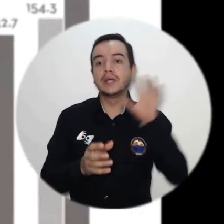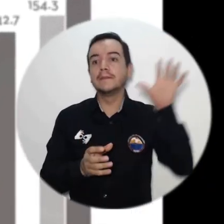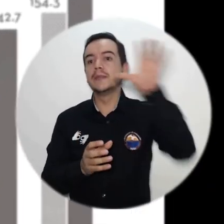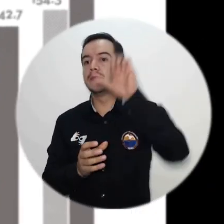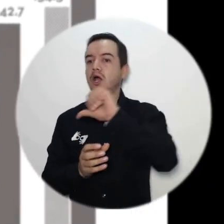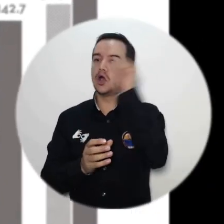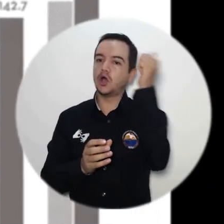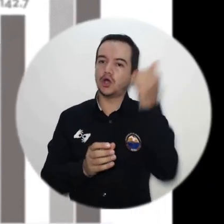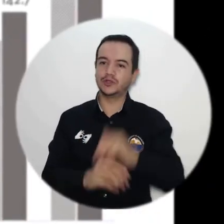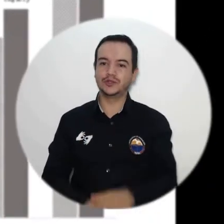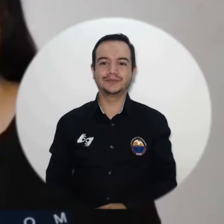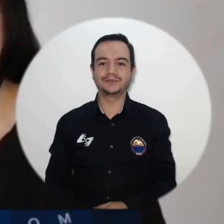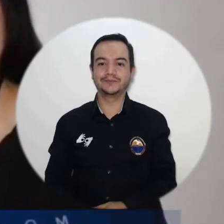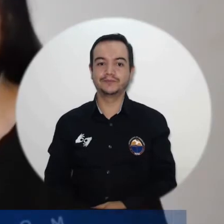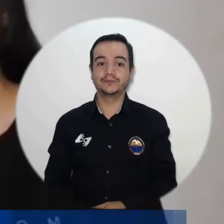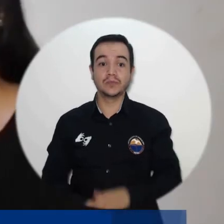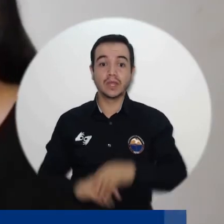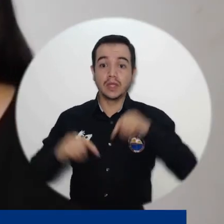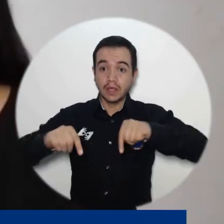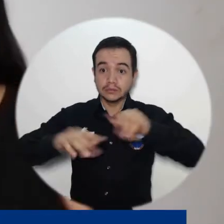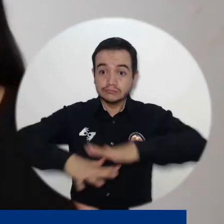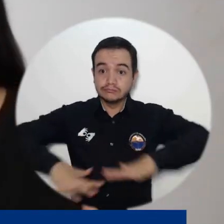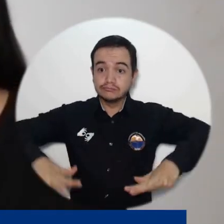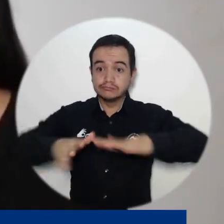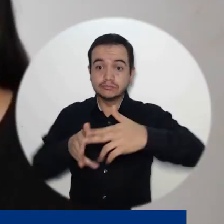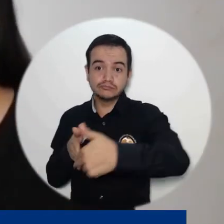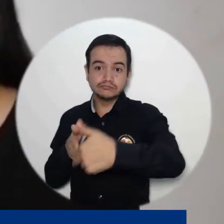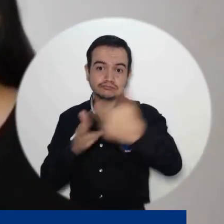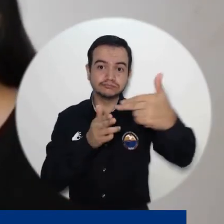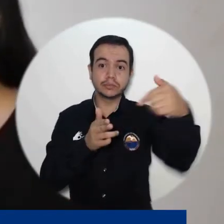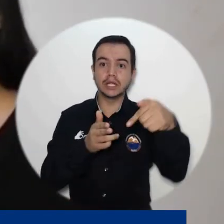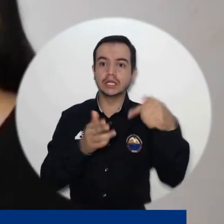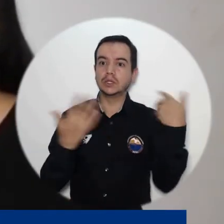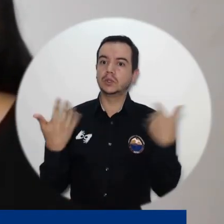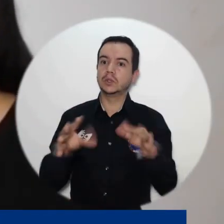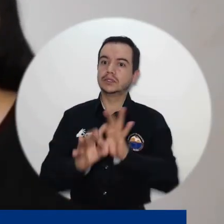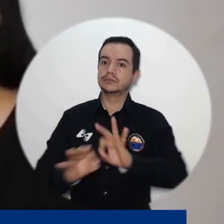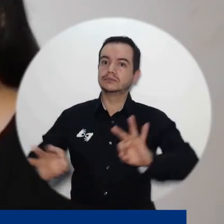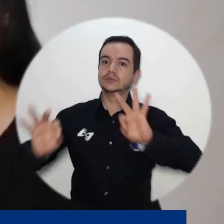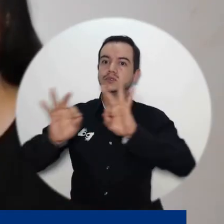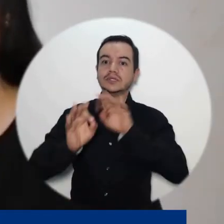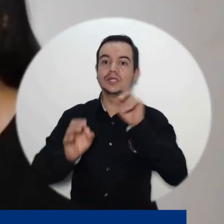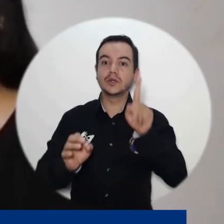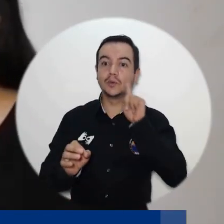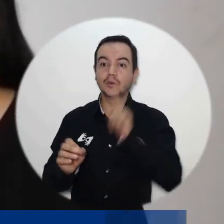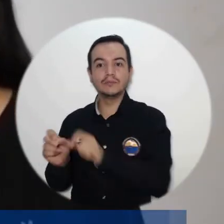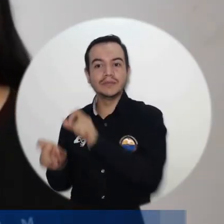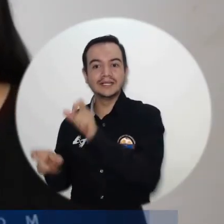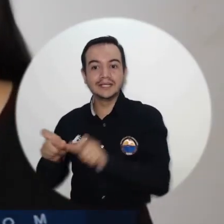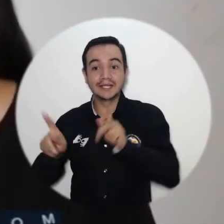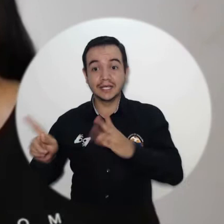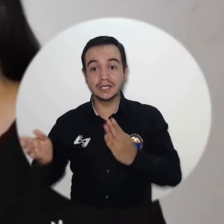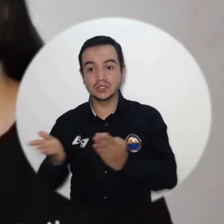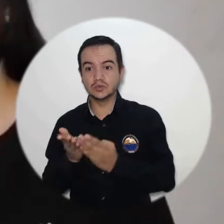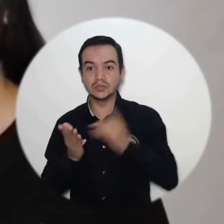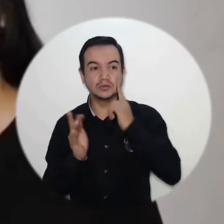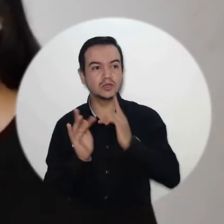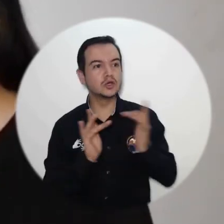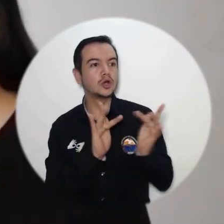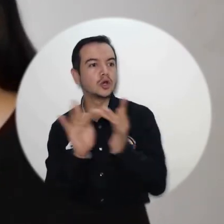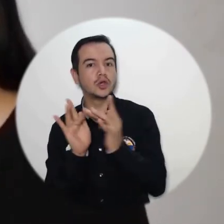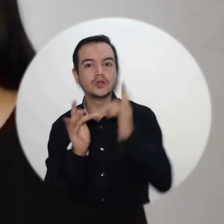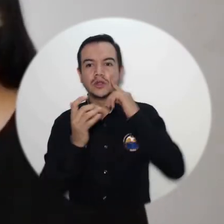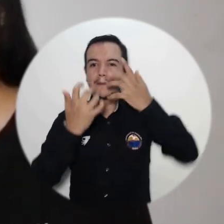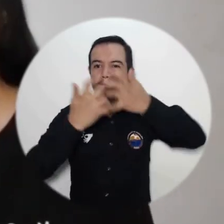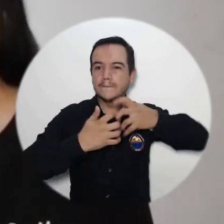Estos espacios son muy importantes debido a que los estudiantes tienen contacto y experiencias con las empresas, pueden seguir y